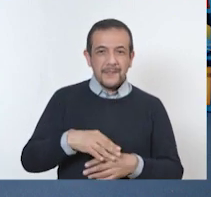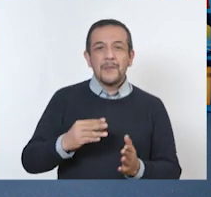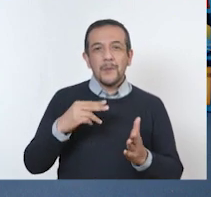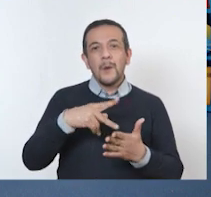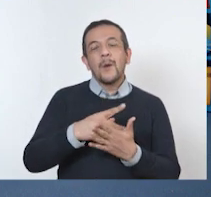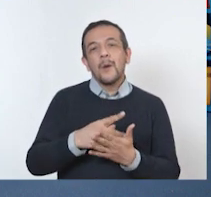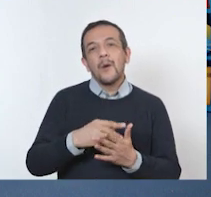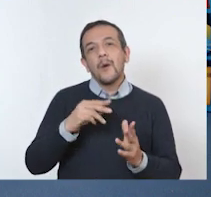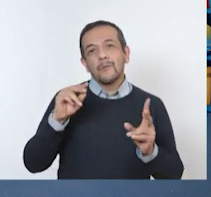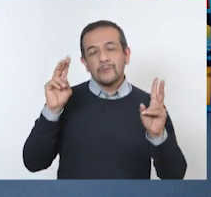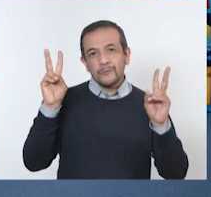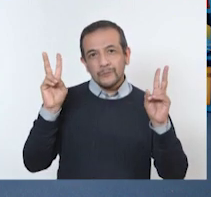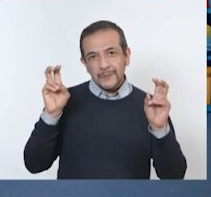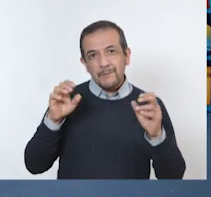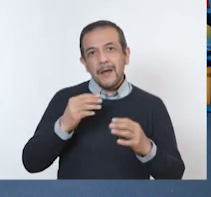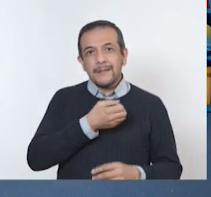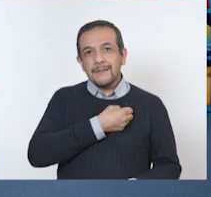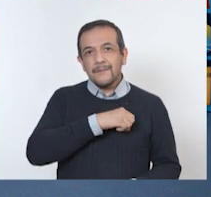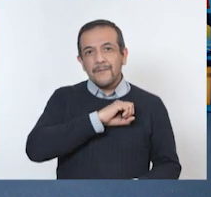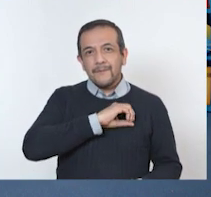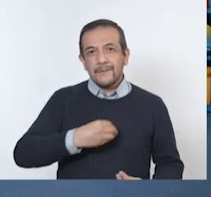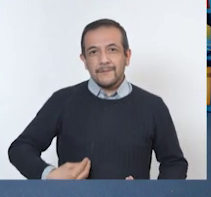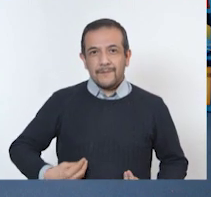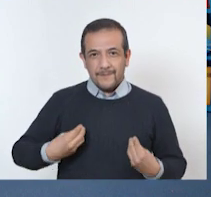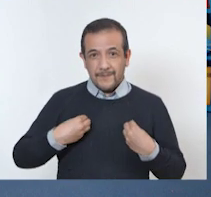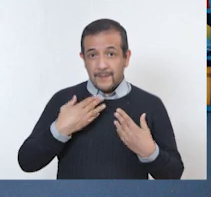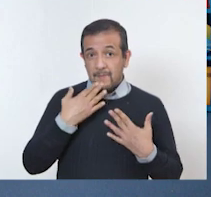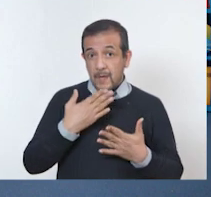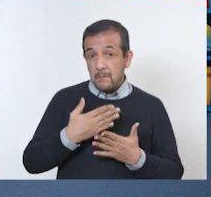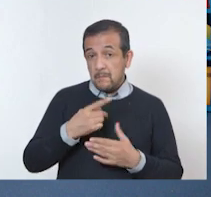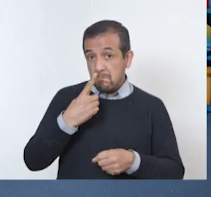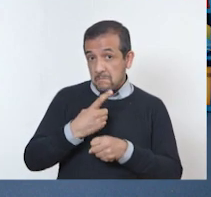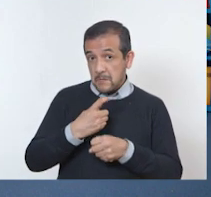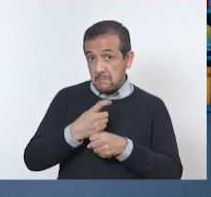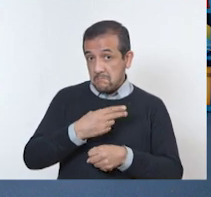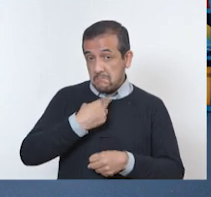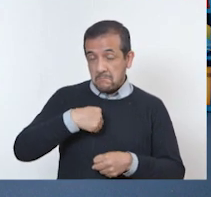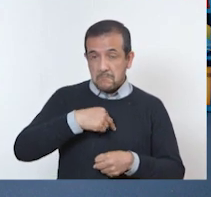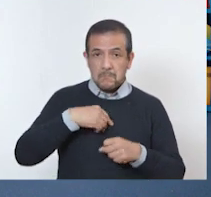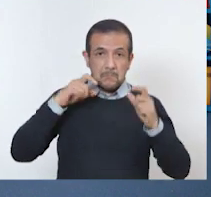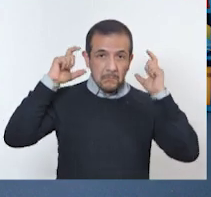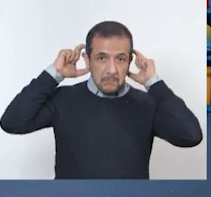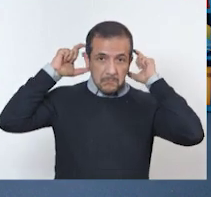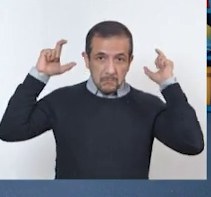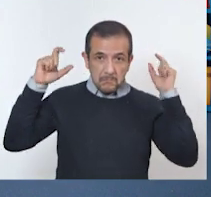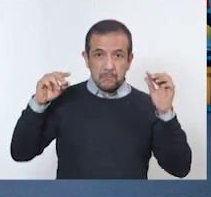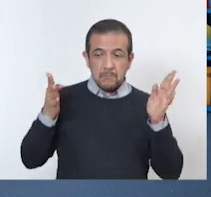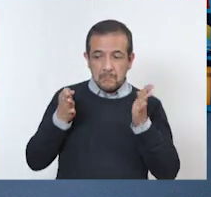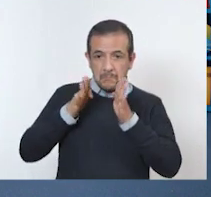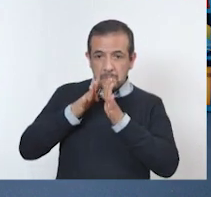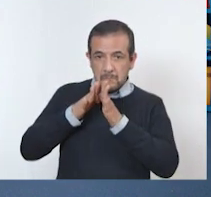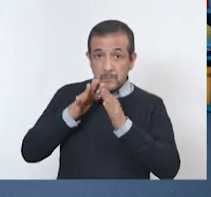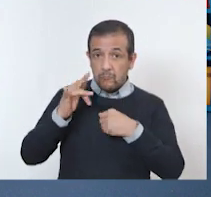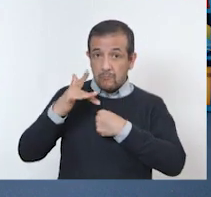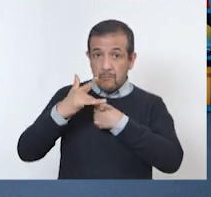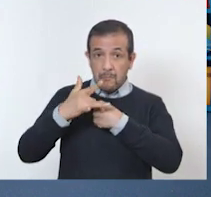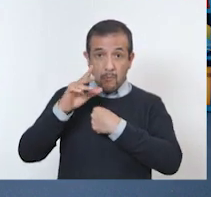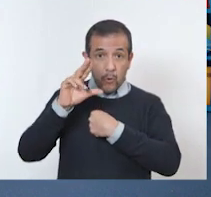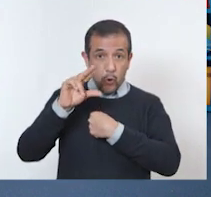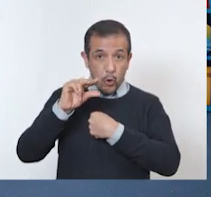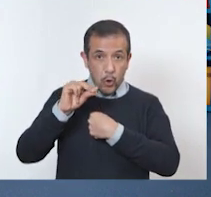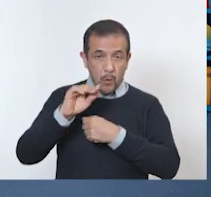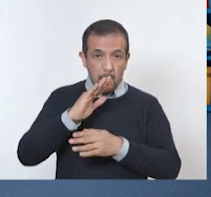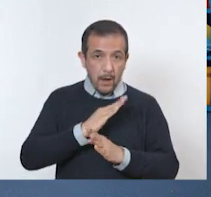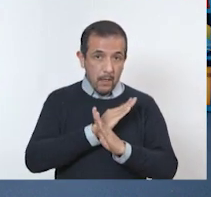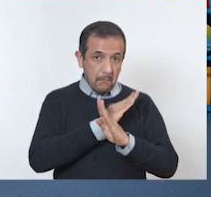programa más de vida saludable. Antes de comenzar, vamos a guardar nuestro cubrebocas, cuidando de no tocar la